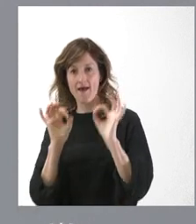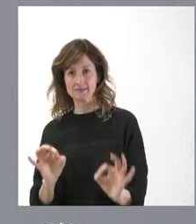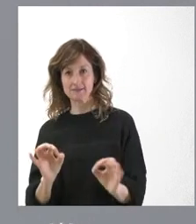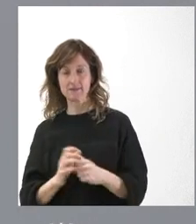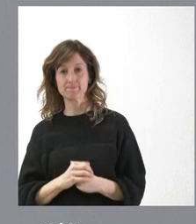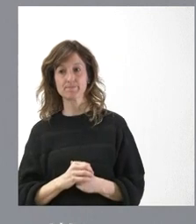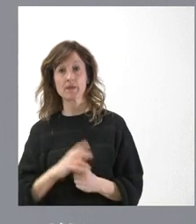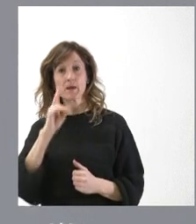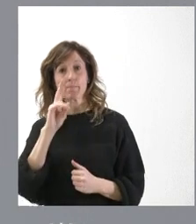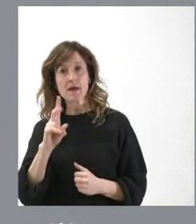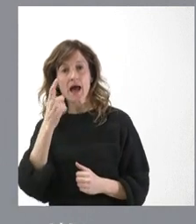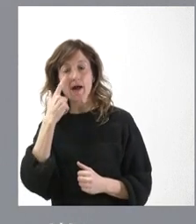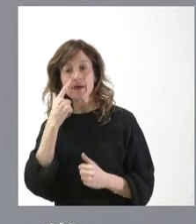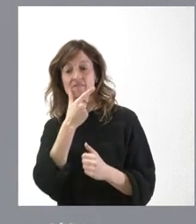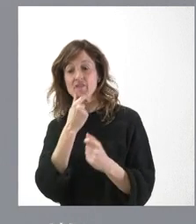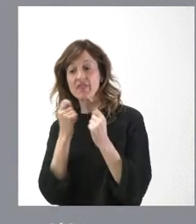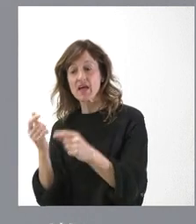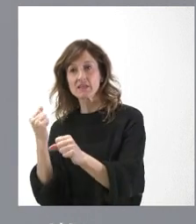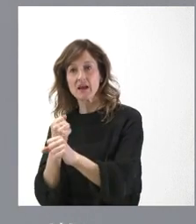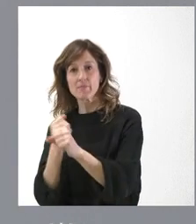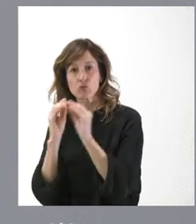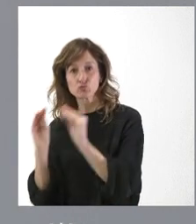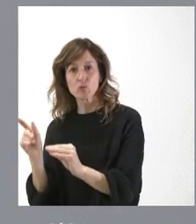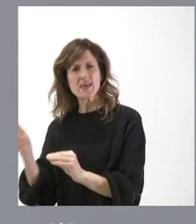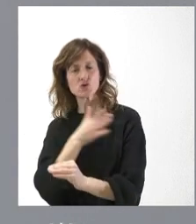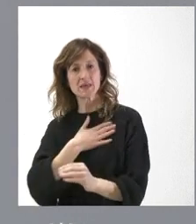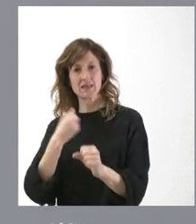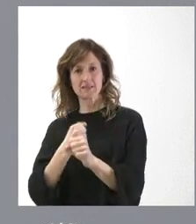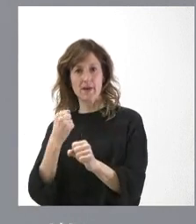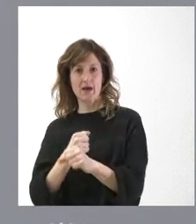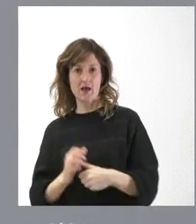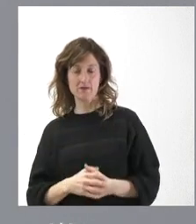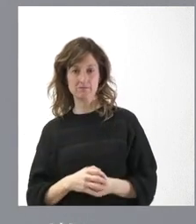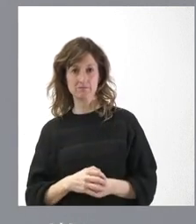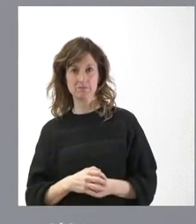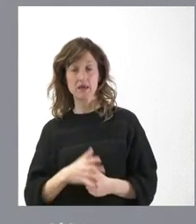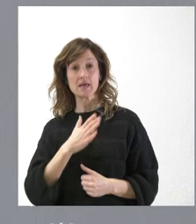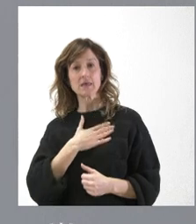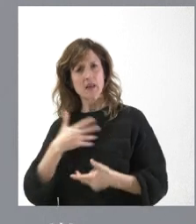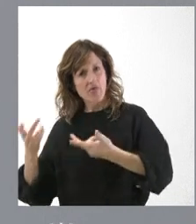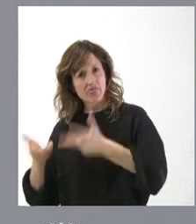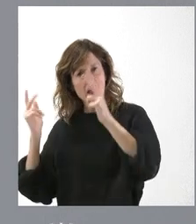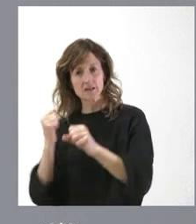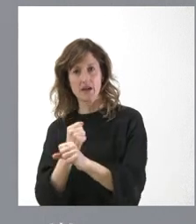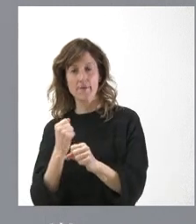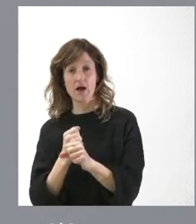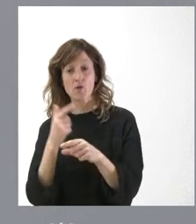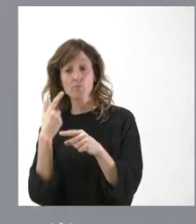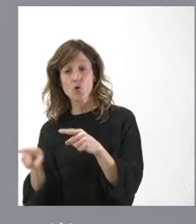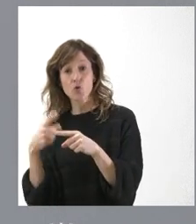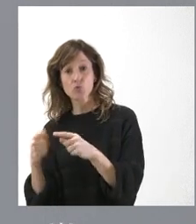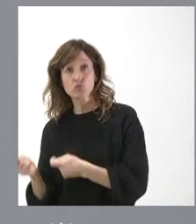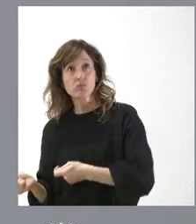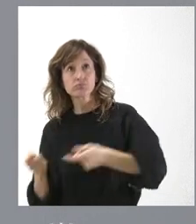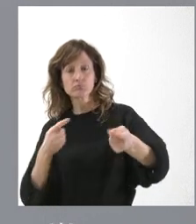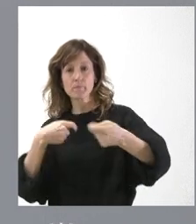Ver cómo podemos facilitar su trabajo. Porque ellos quieren trabajar. Ellos quieren que se les deje trabajar, que sus productos lleguen al